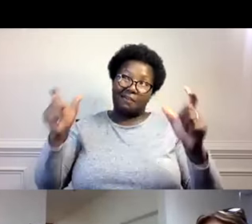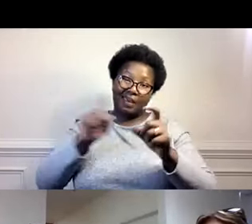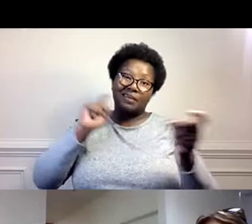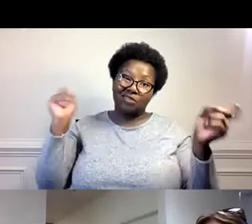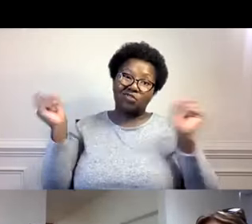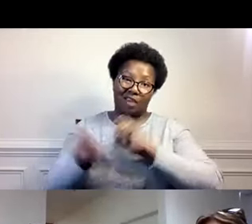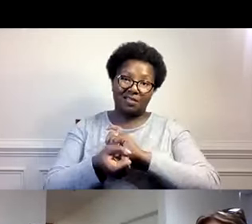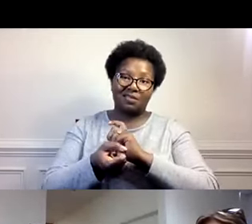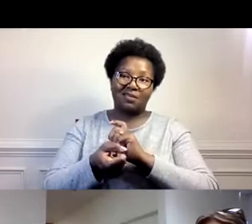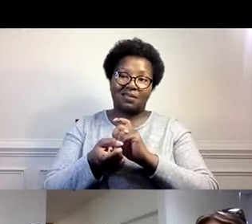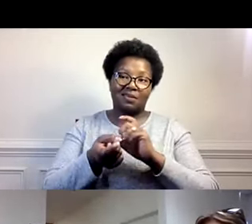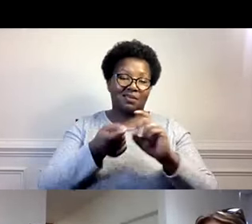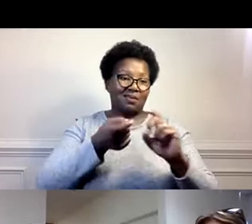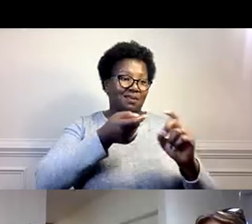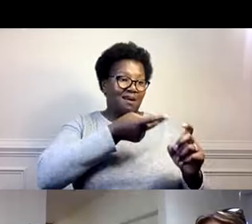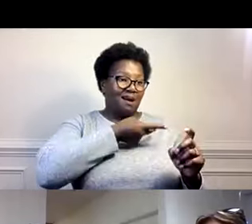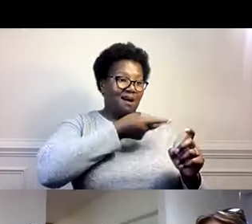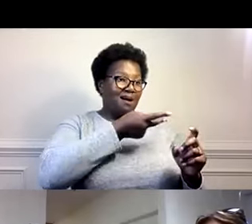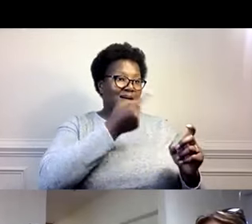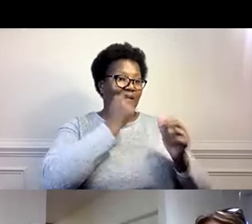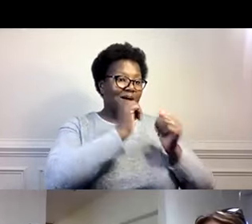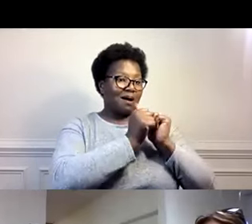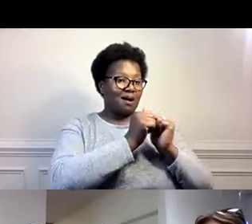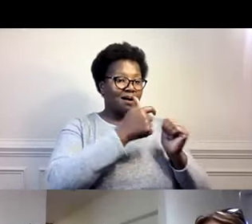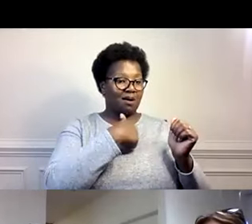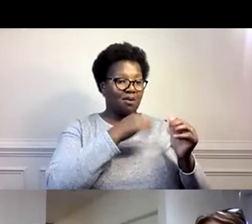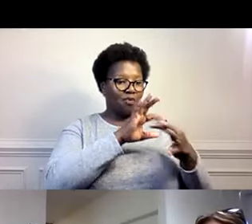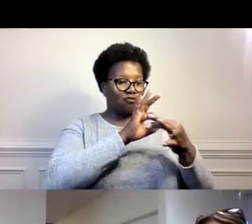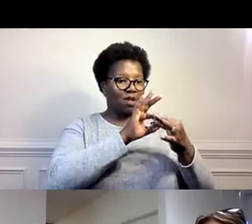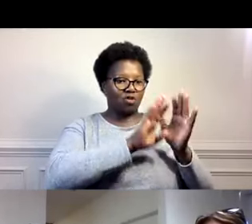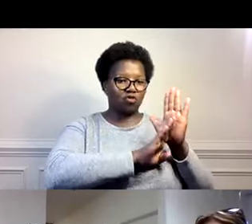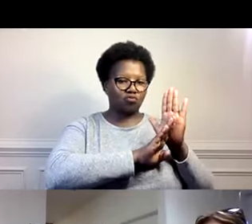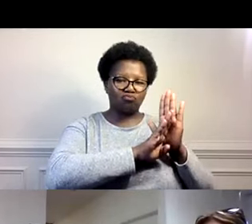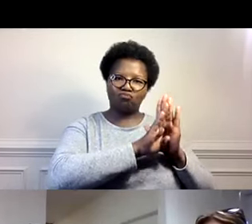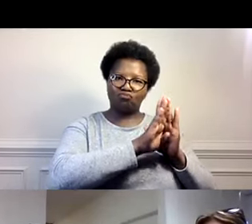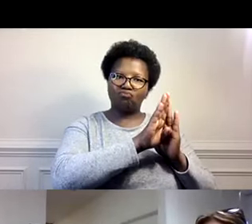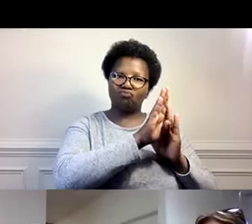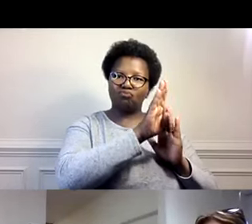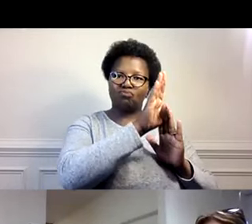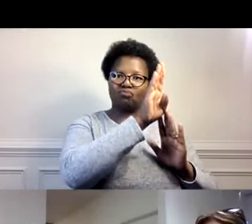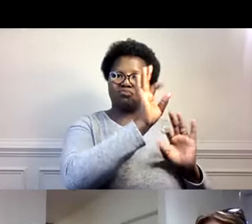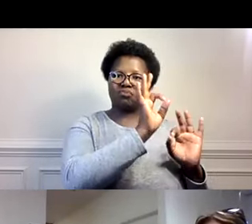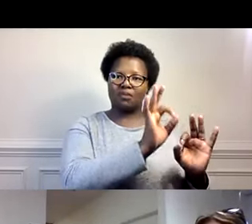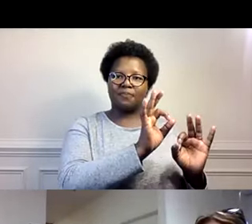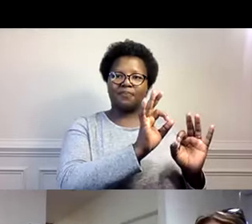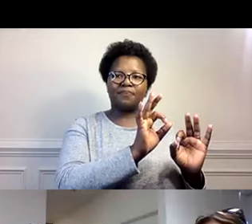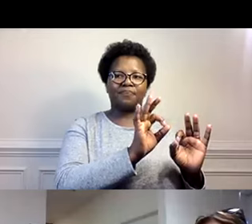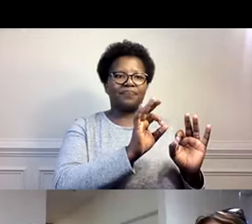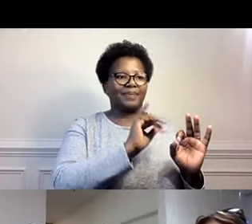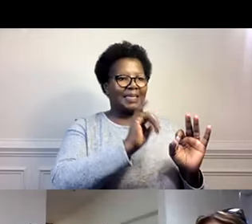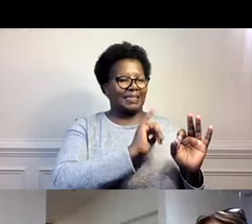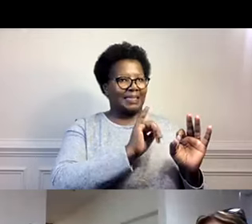que eso fue un desafío enorme, ¿verdad? Para nosotros desarrollar nuestra relación y